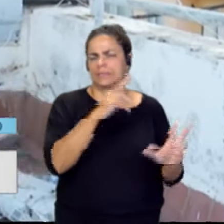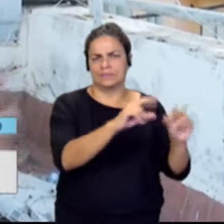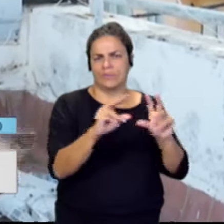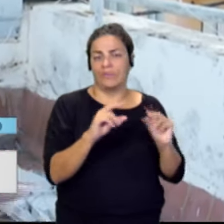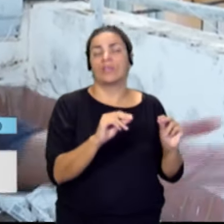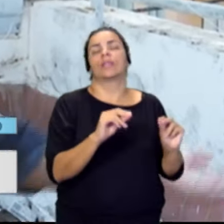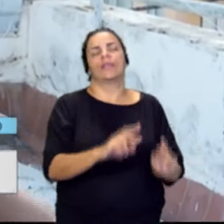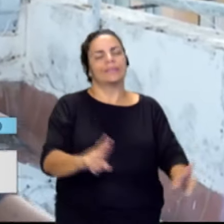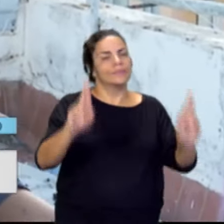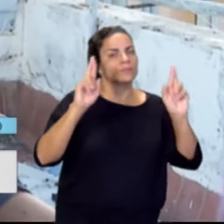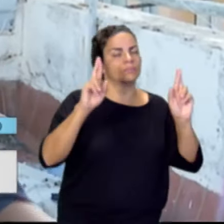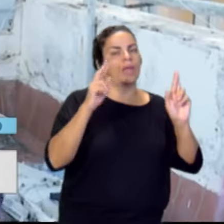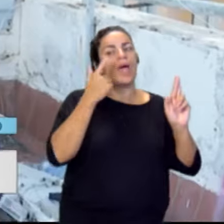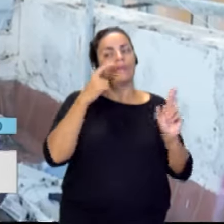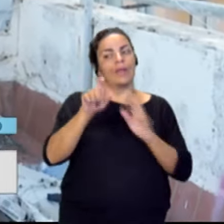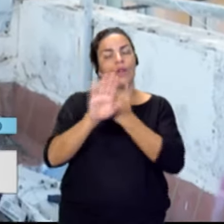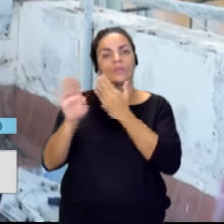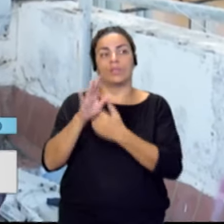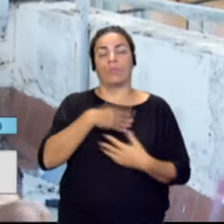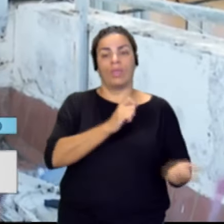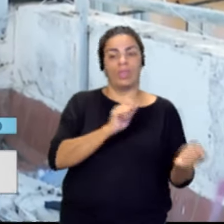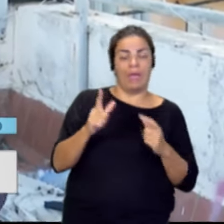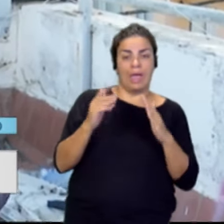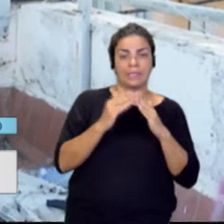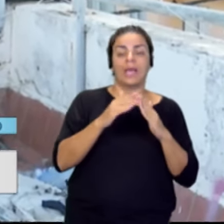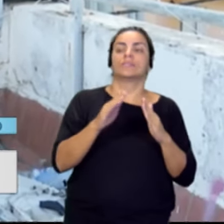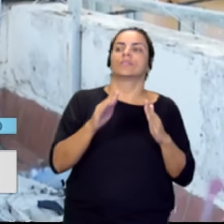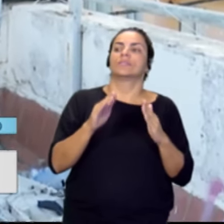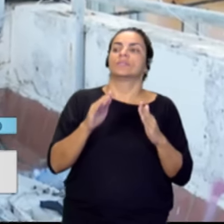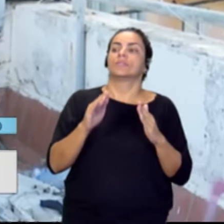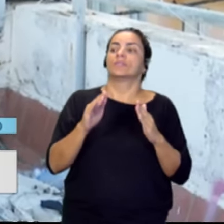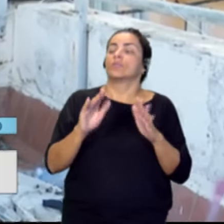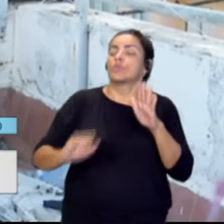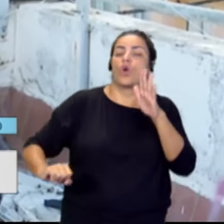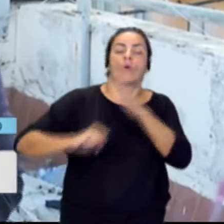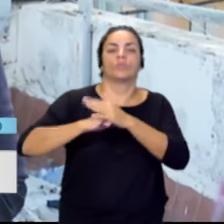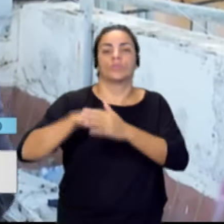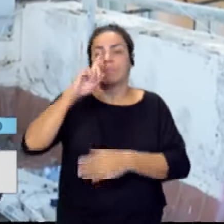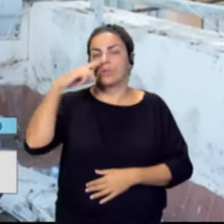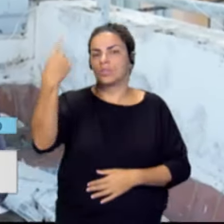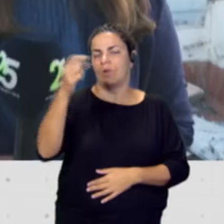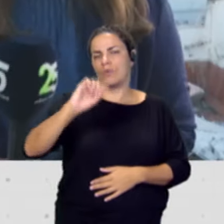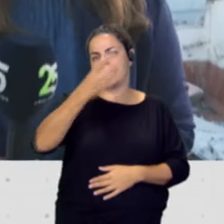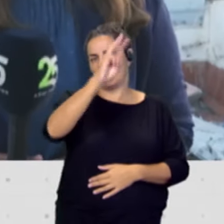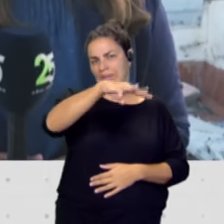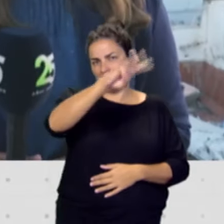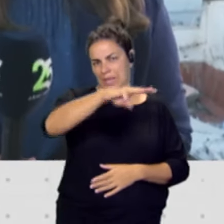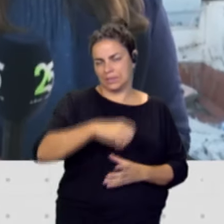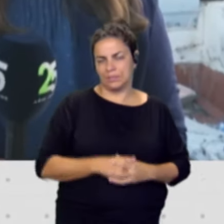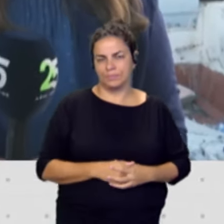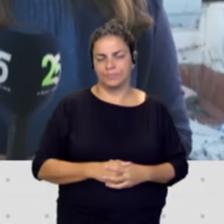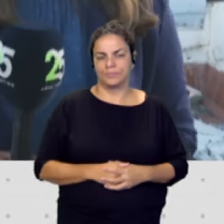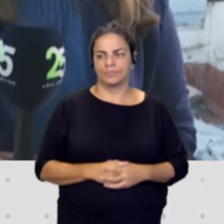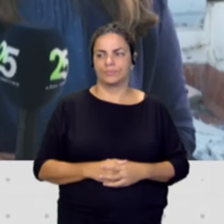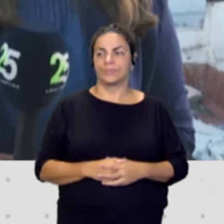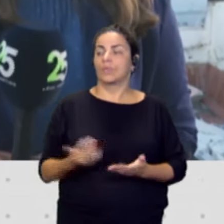poder dárselas a estos vecinos como muy tarde en el primer trimestre de 2025. Pues muchas gracias,